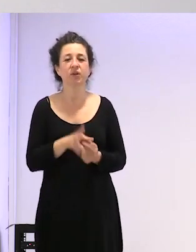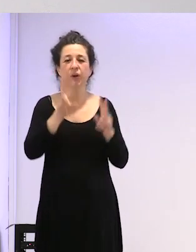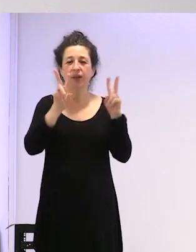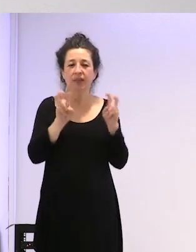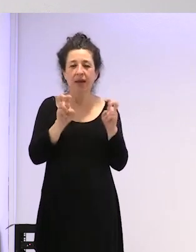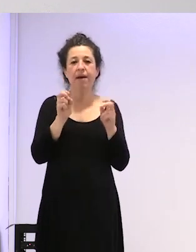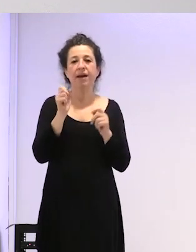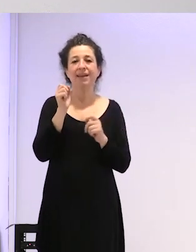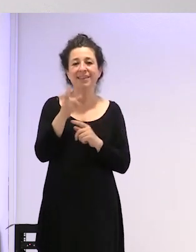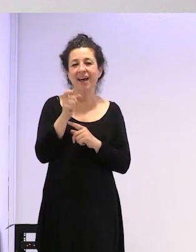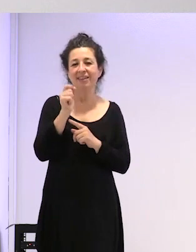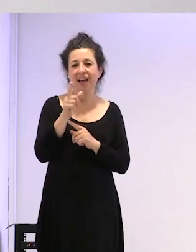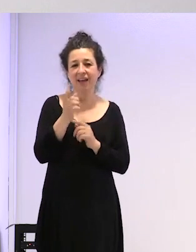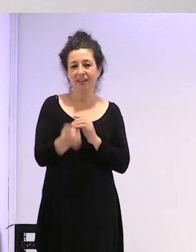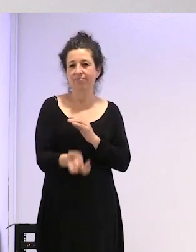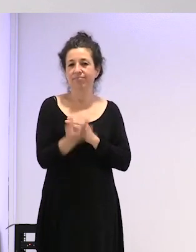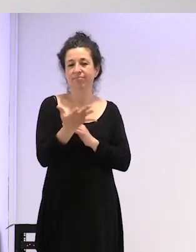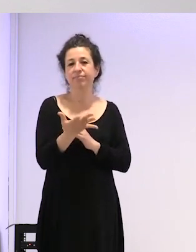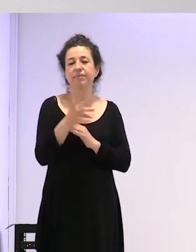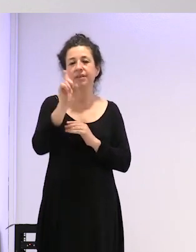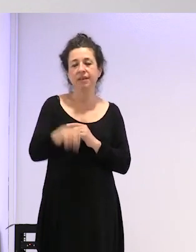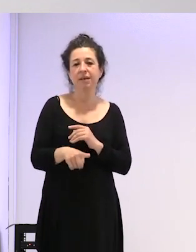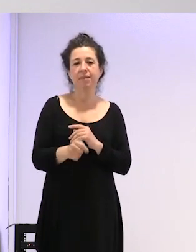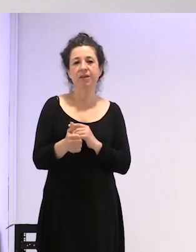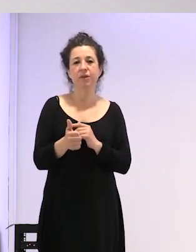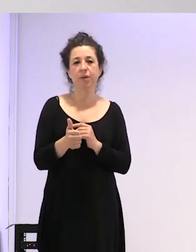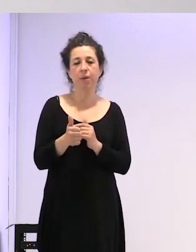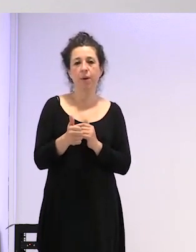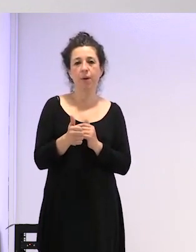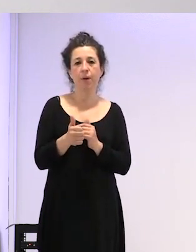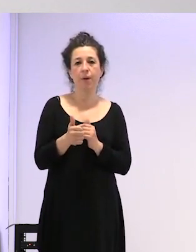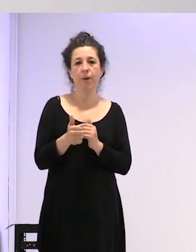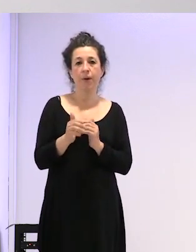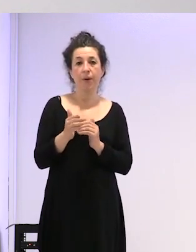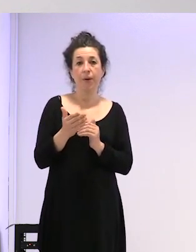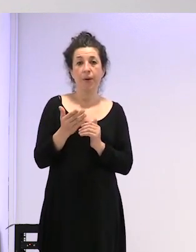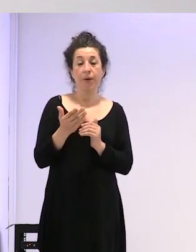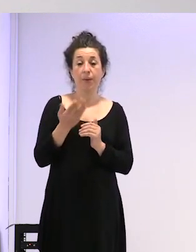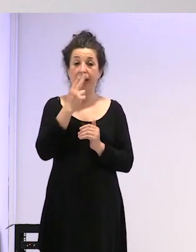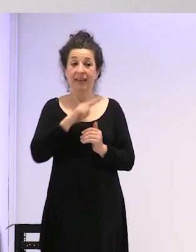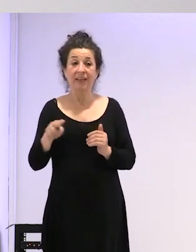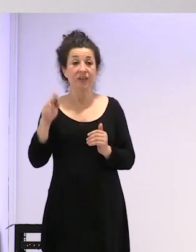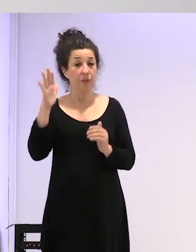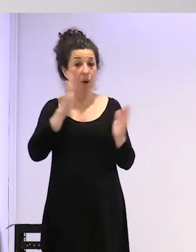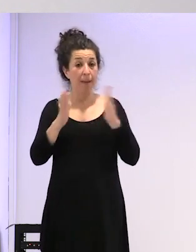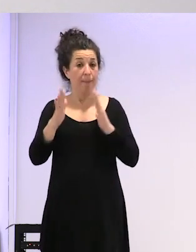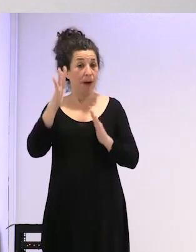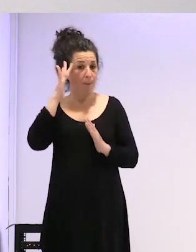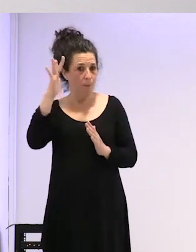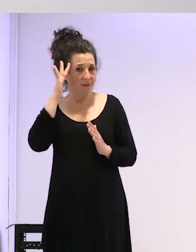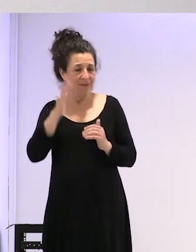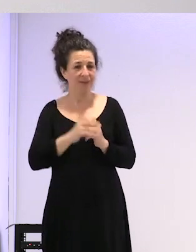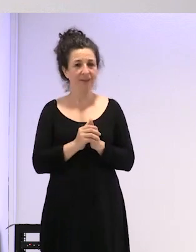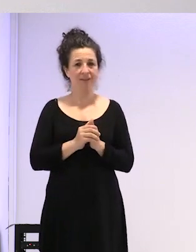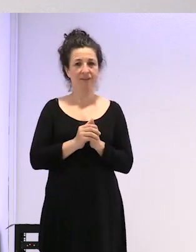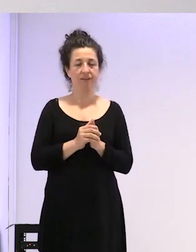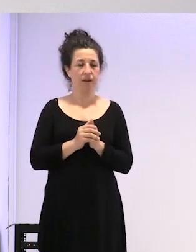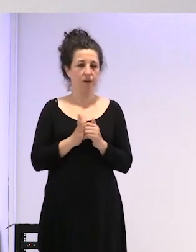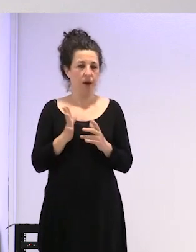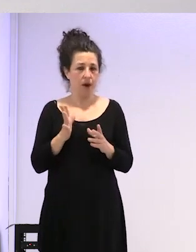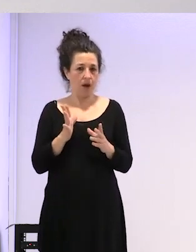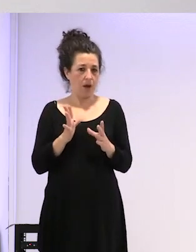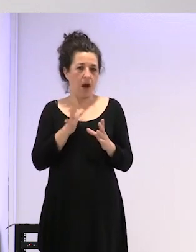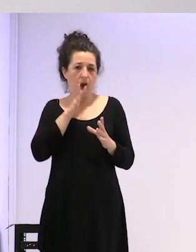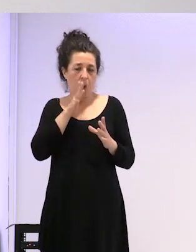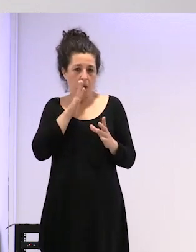es el tema de los de los pequeñajos en la pubertad que ahí no entraremos porque es un